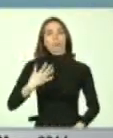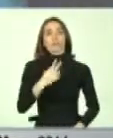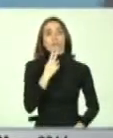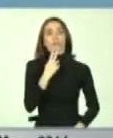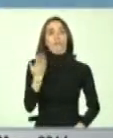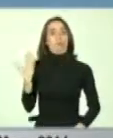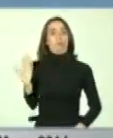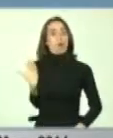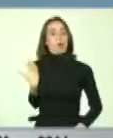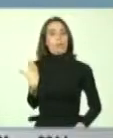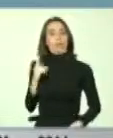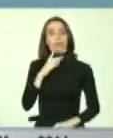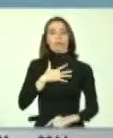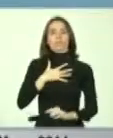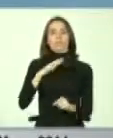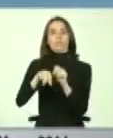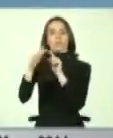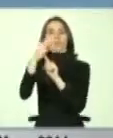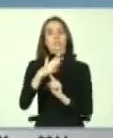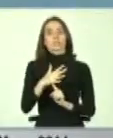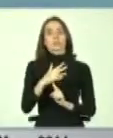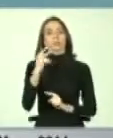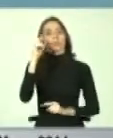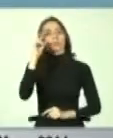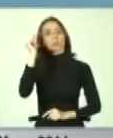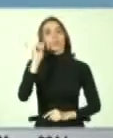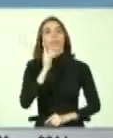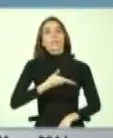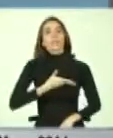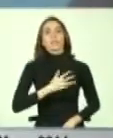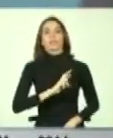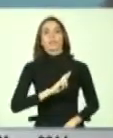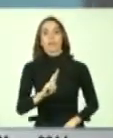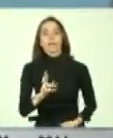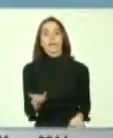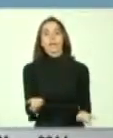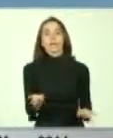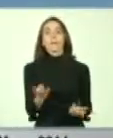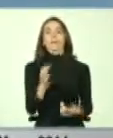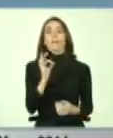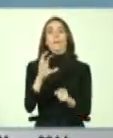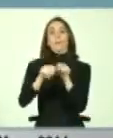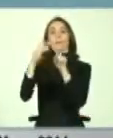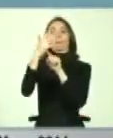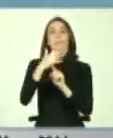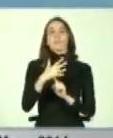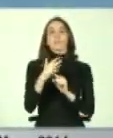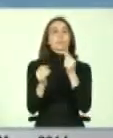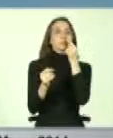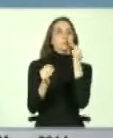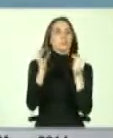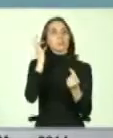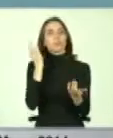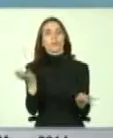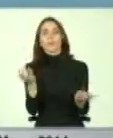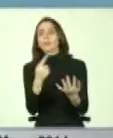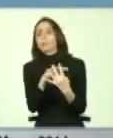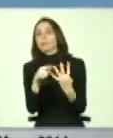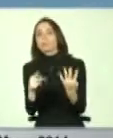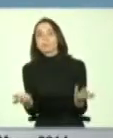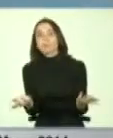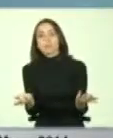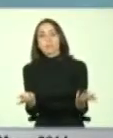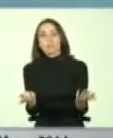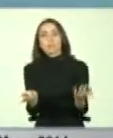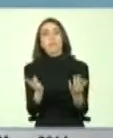o se siente discriminado por su idea religiosa, o se siente discriminado por un tema de género, no. Uno tiene que